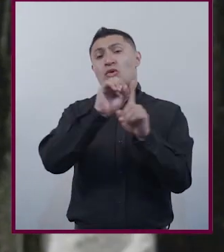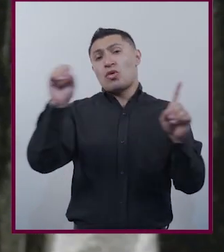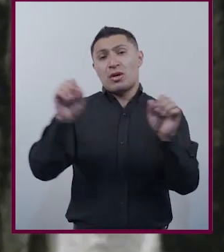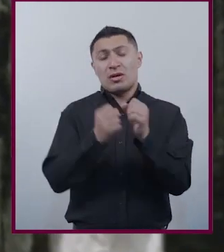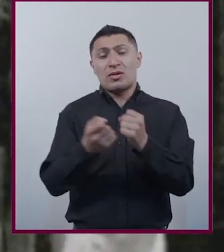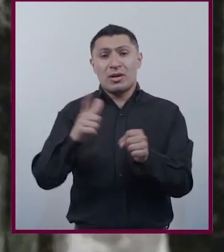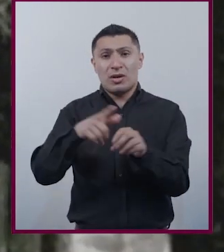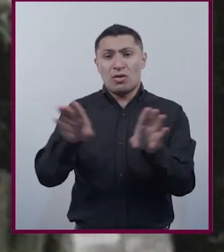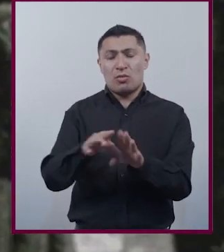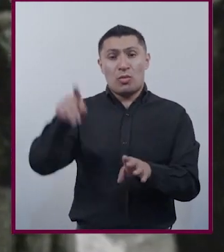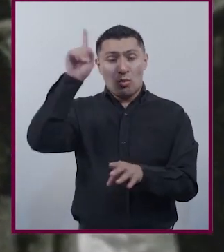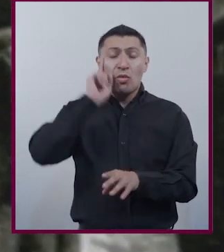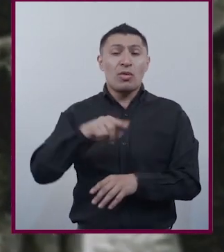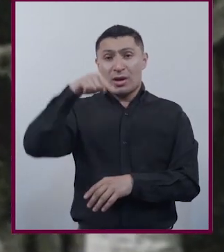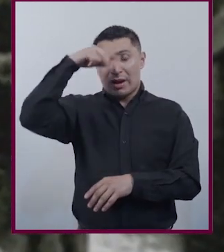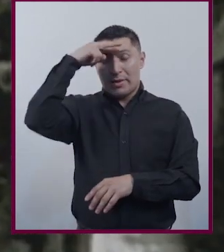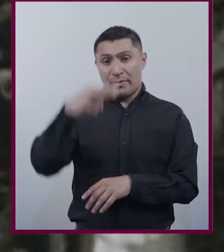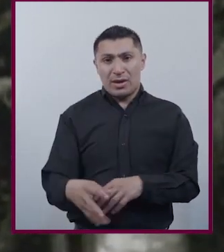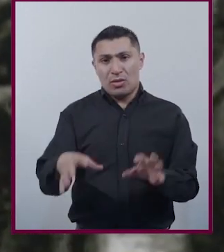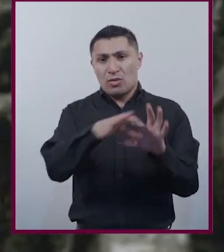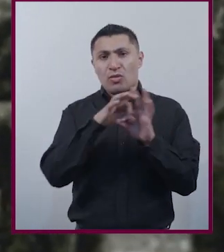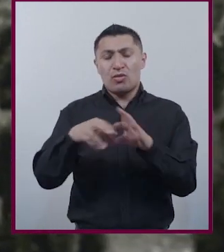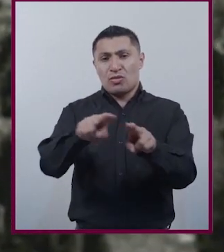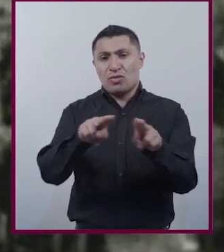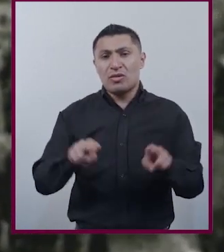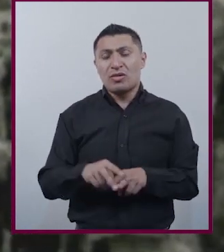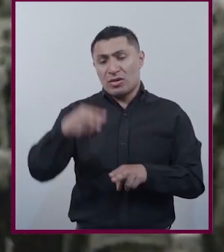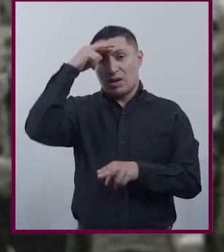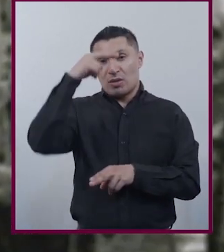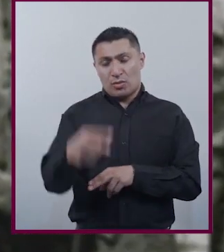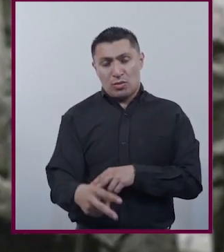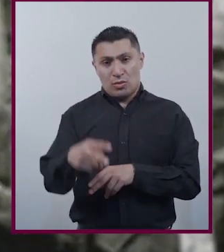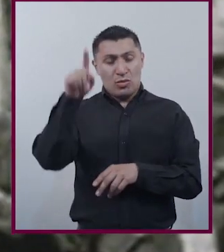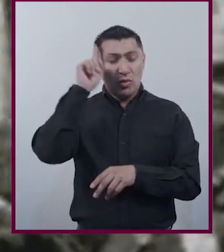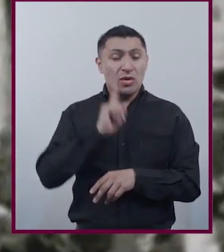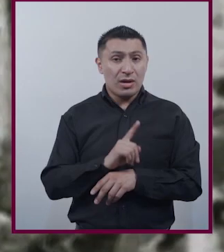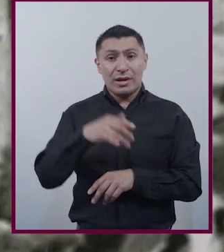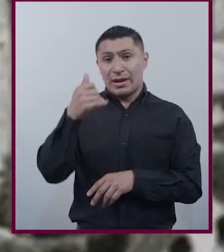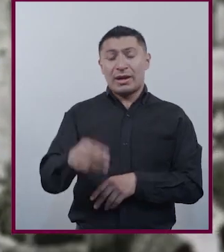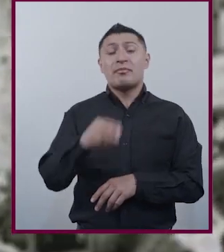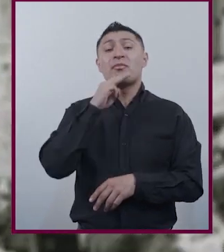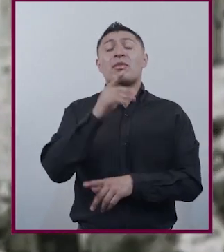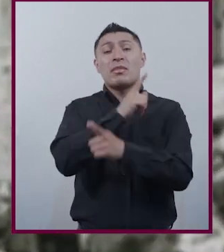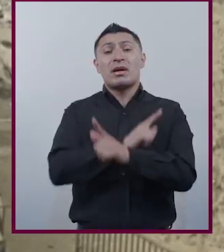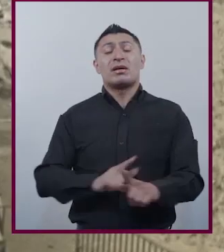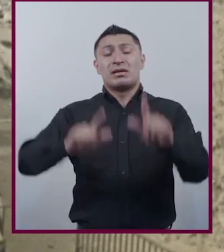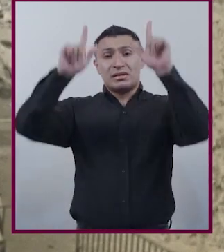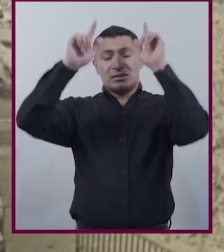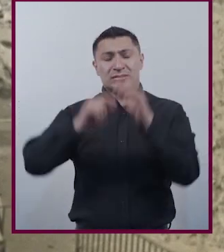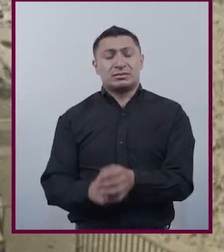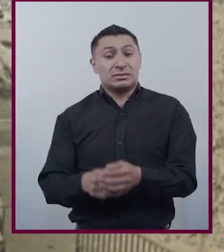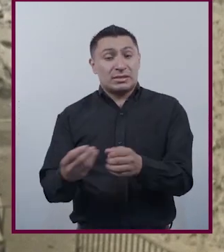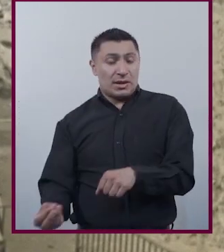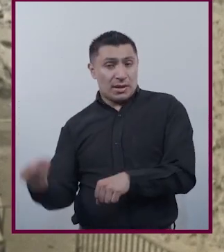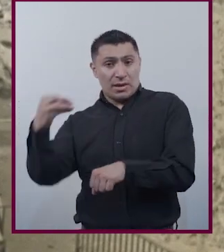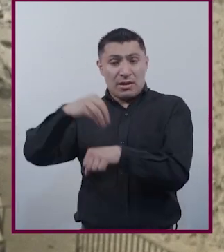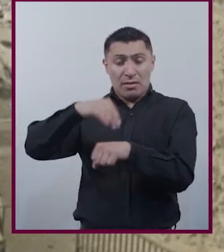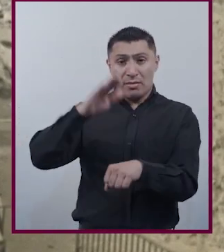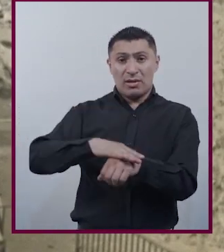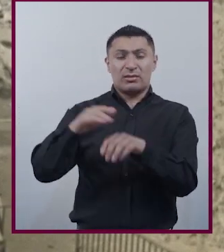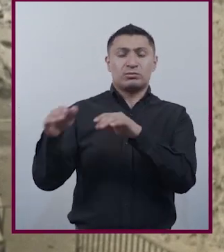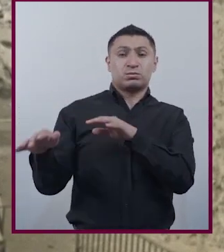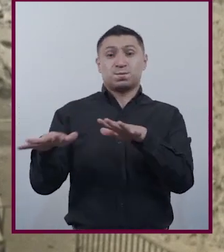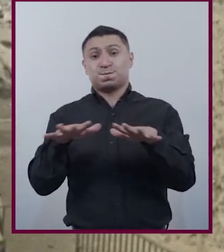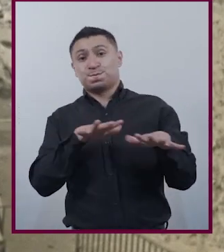como Mujeres de México, Unión Nacional de Mujeres Mexicanas y Madres Libertarias Adicionalmente los